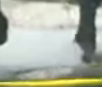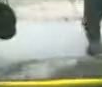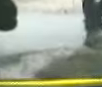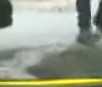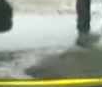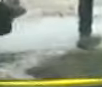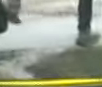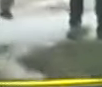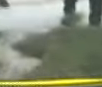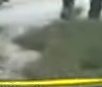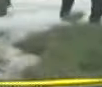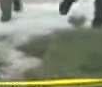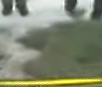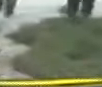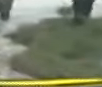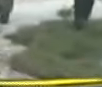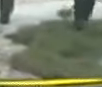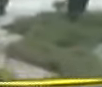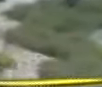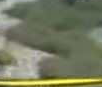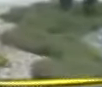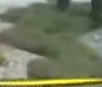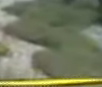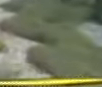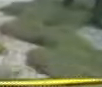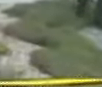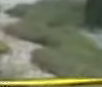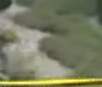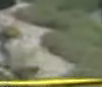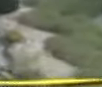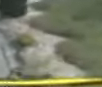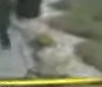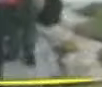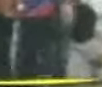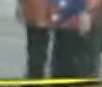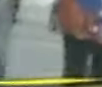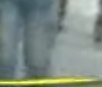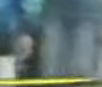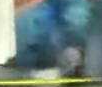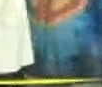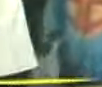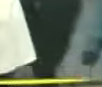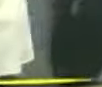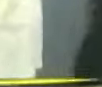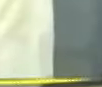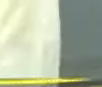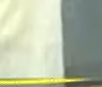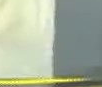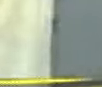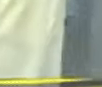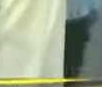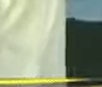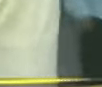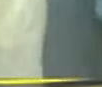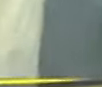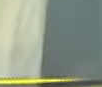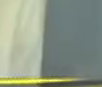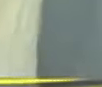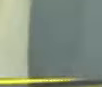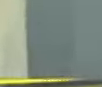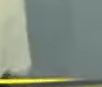Universidad de Carabobo han sido varias obras que se han venido implementando a través de la gran misión Venezuela Bella para